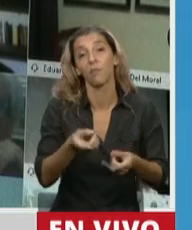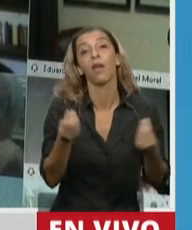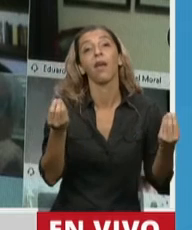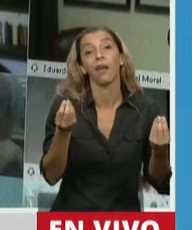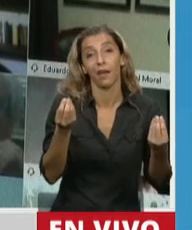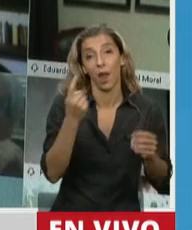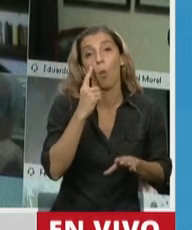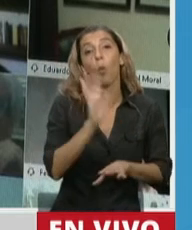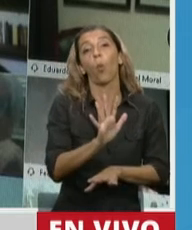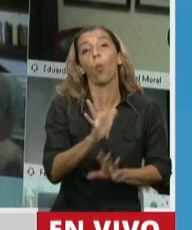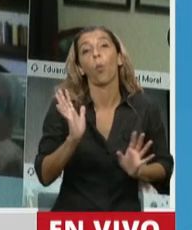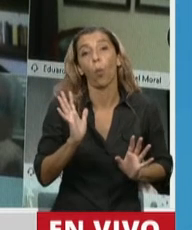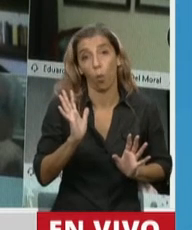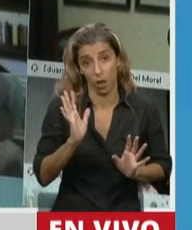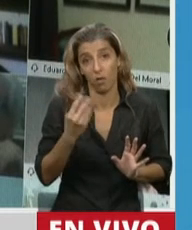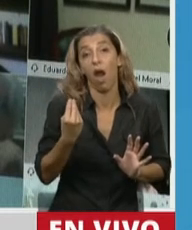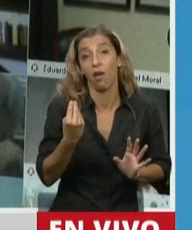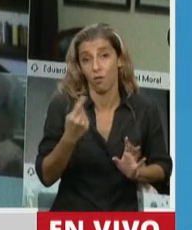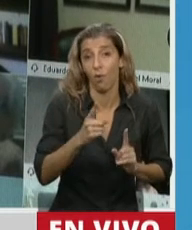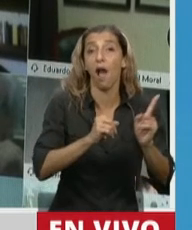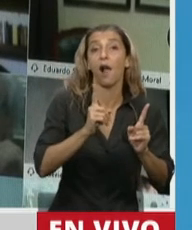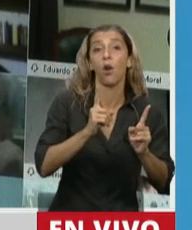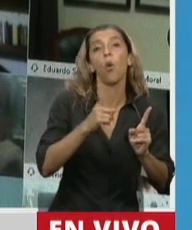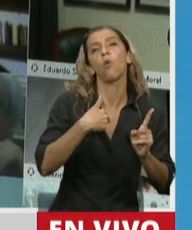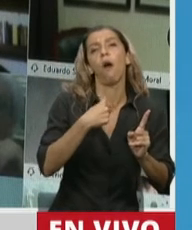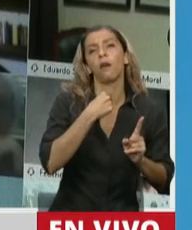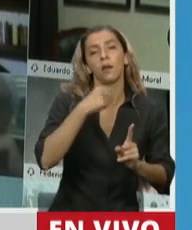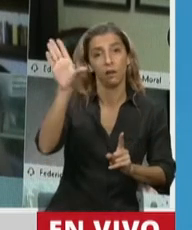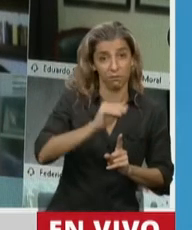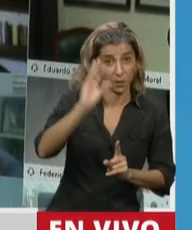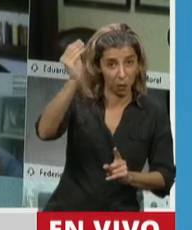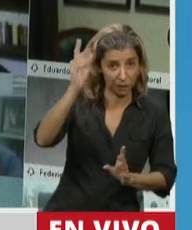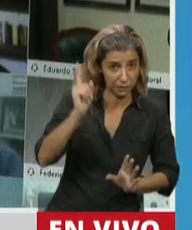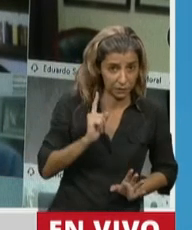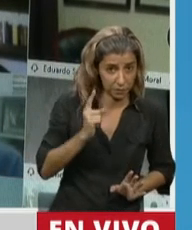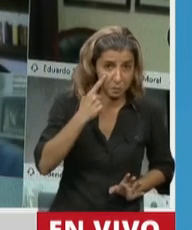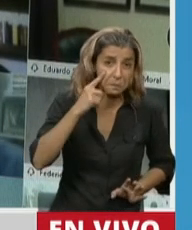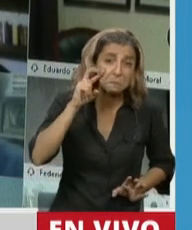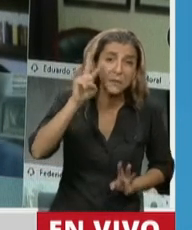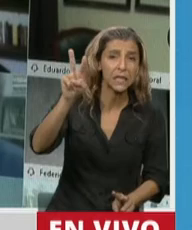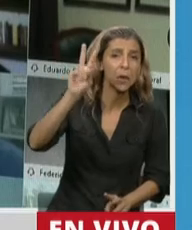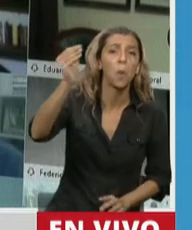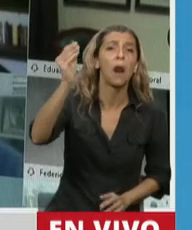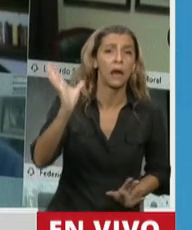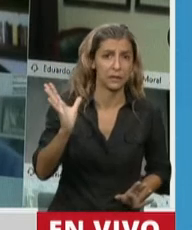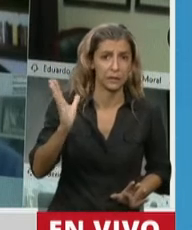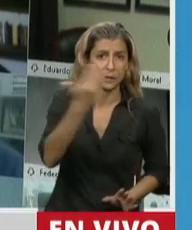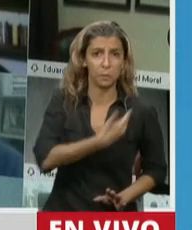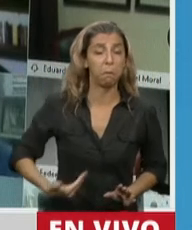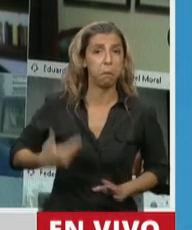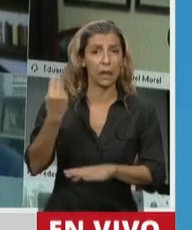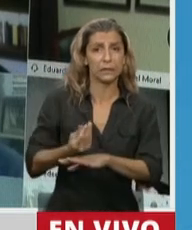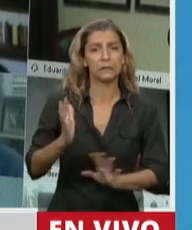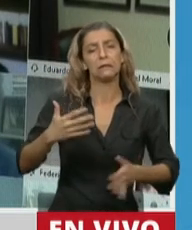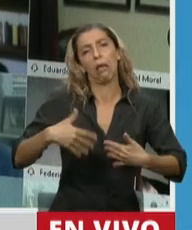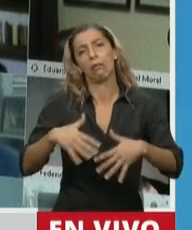¿Qué pasó en Brasil con la irresponsabilidad de su presidente, donde no se llevó adelante el